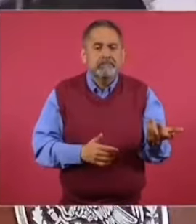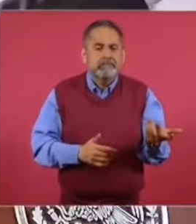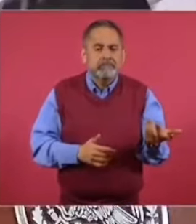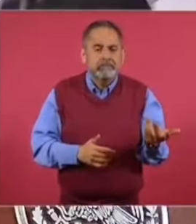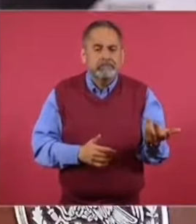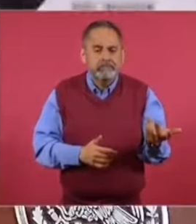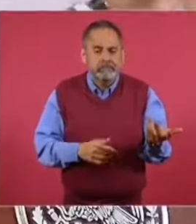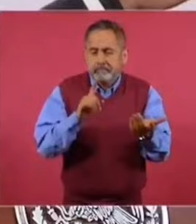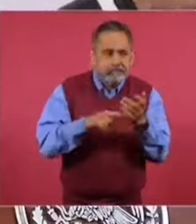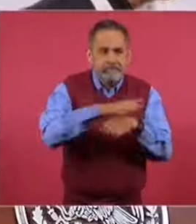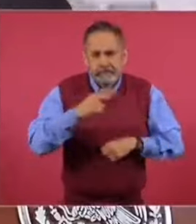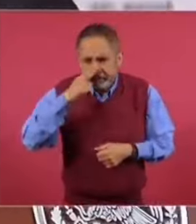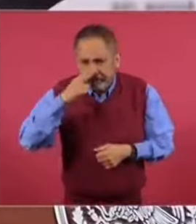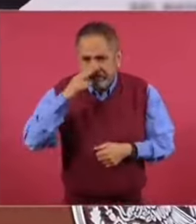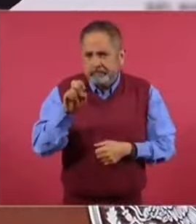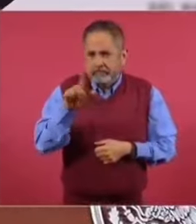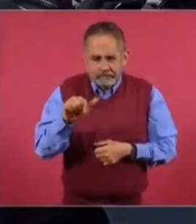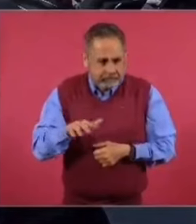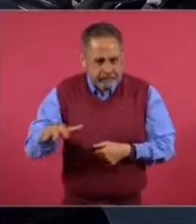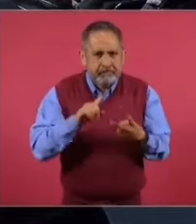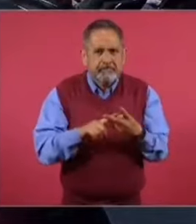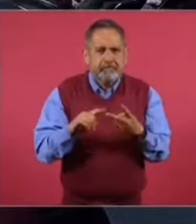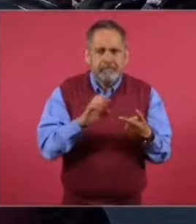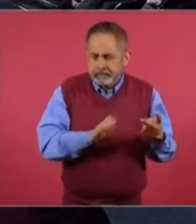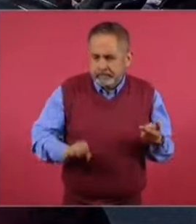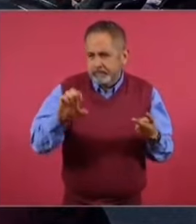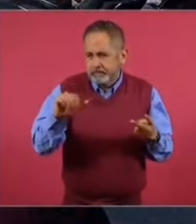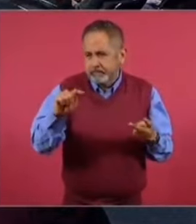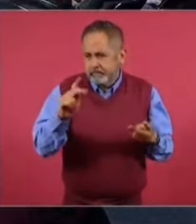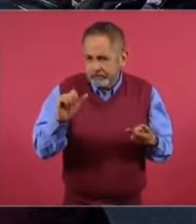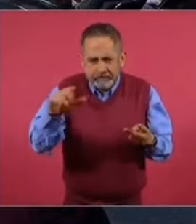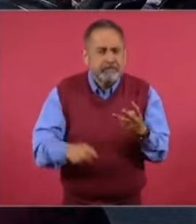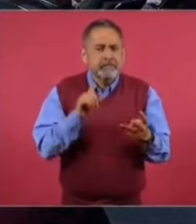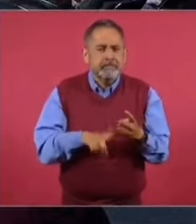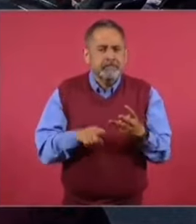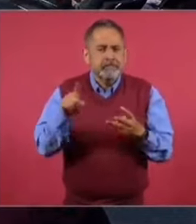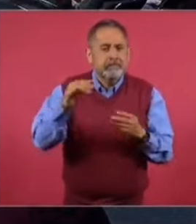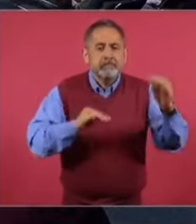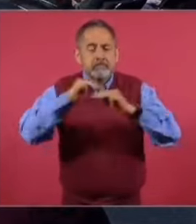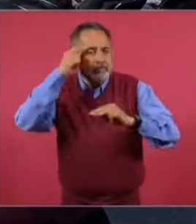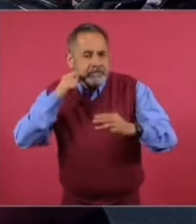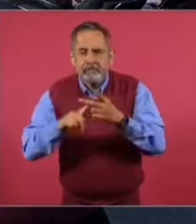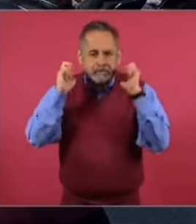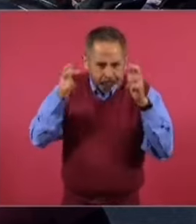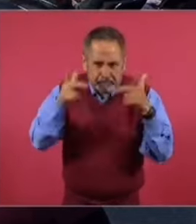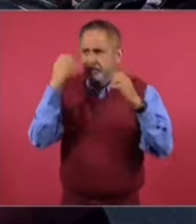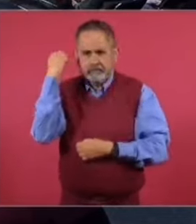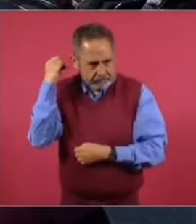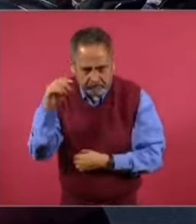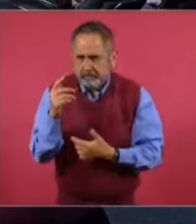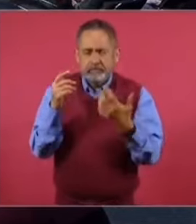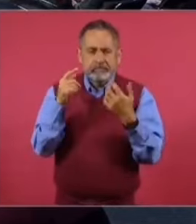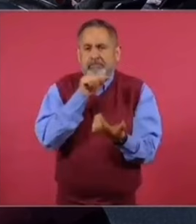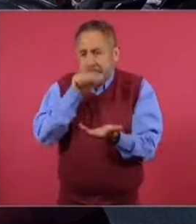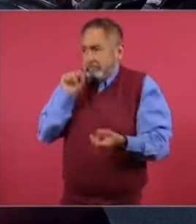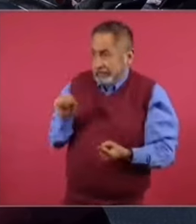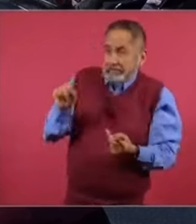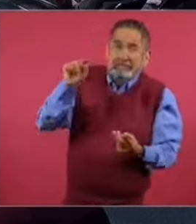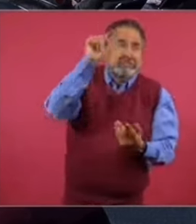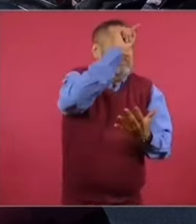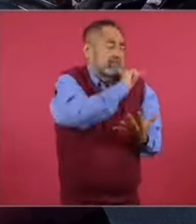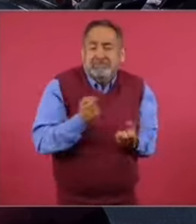en Neza, en Ecatepec, en la montaña de Guerrero, en Chiapas, en Oaxaca, en todos lados.